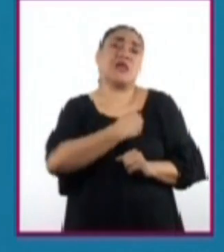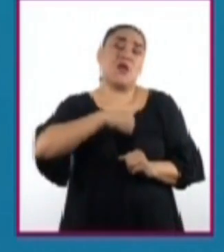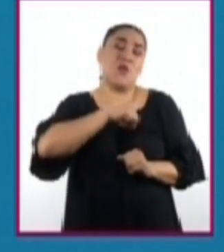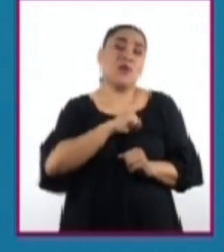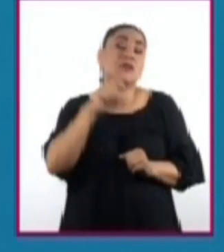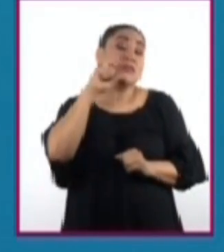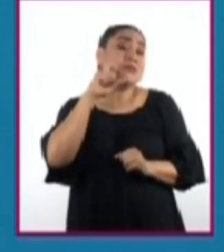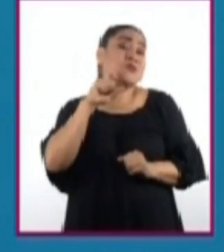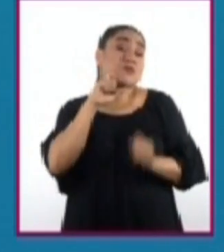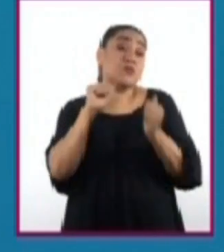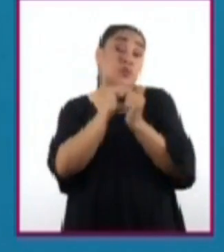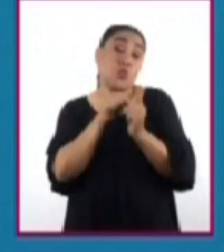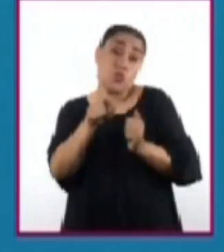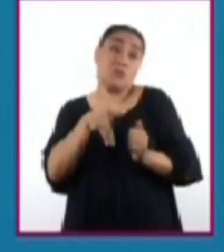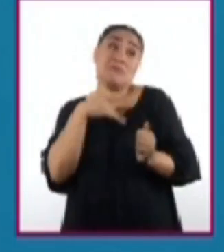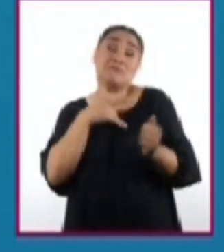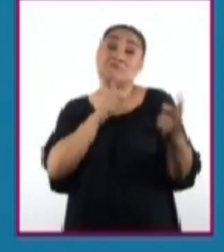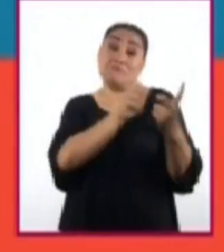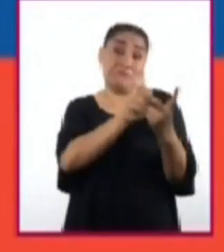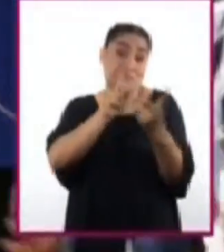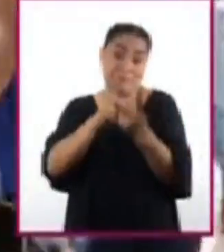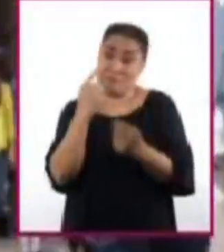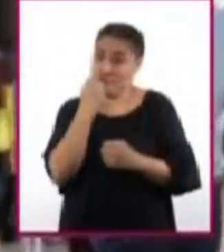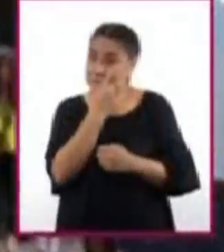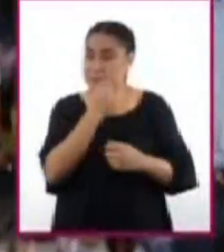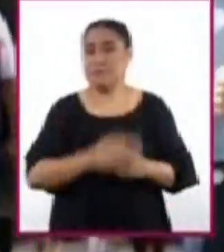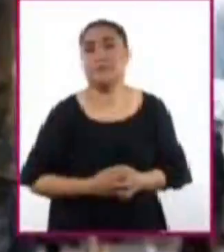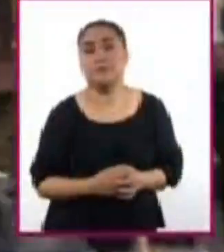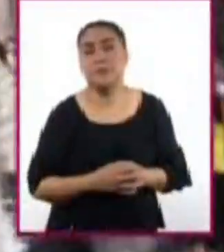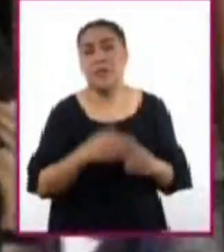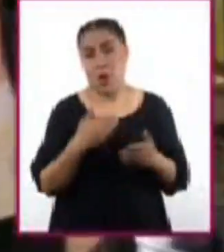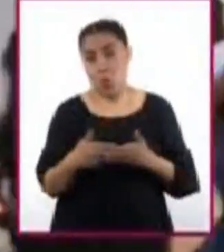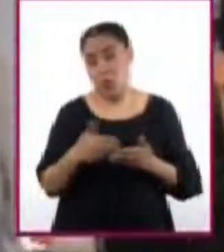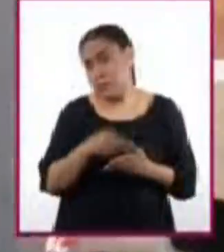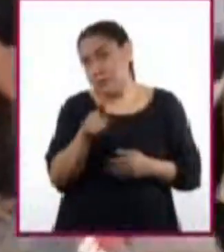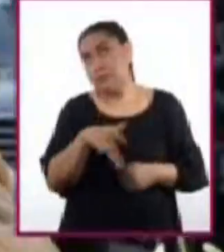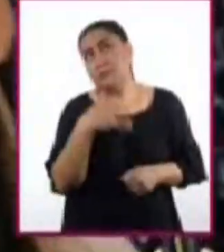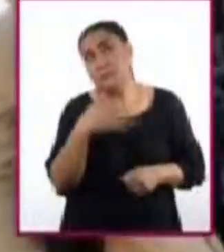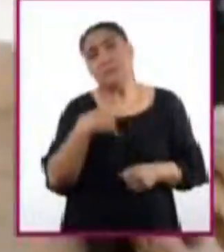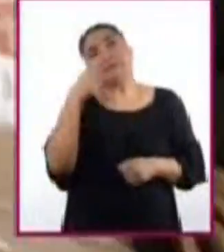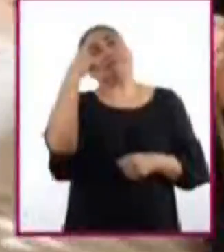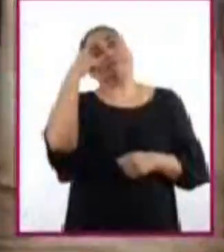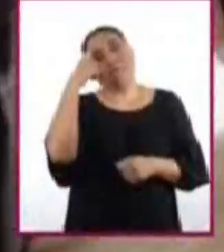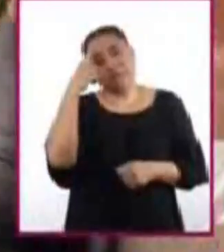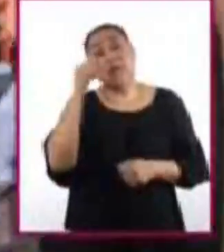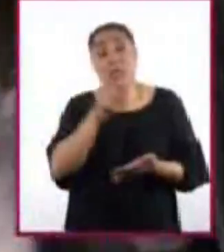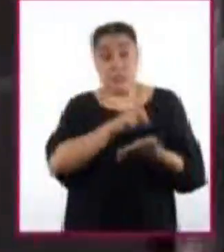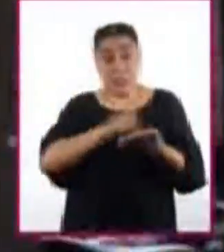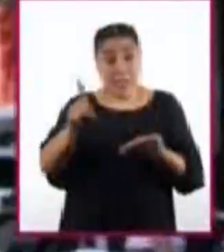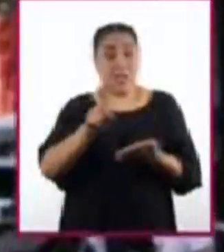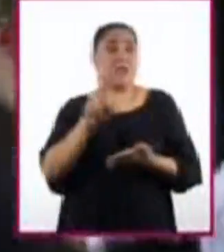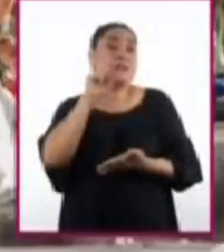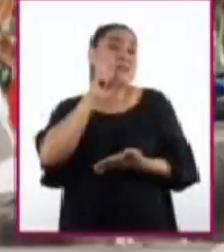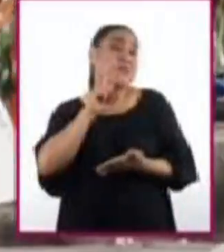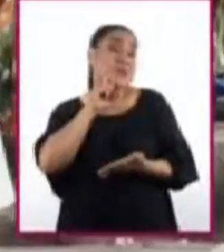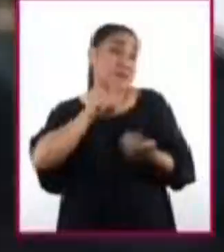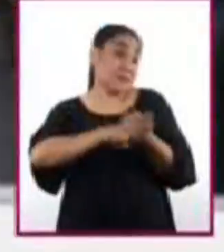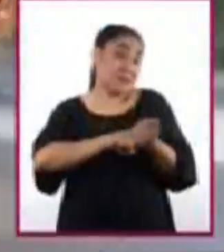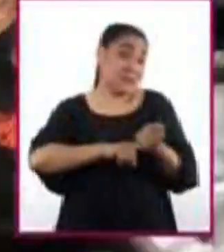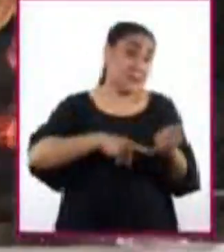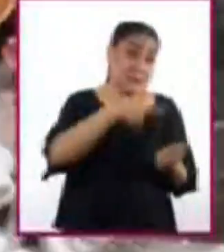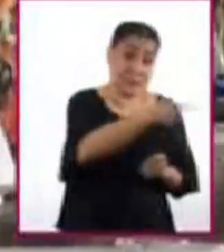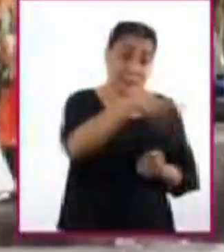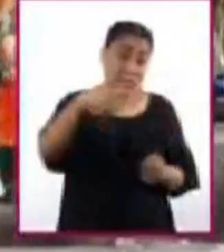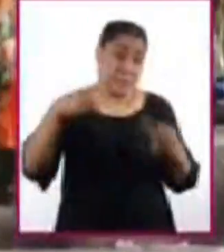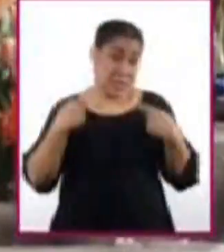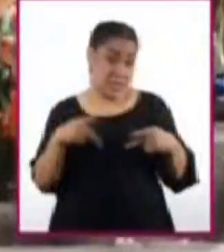de las personas con quienes te relacionas. Algo que tienes que tomar en cuenta es que los derechos sexuales de los demás deben